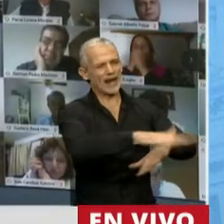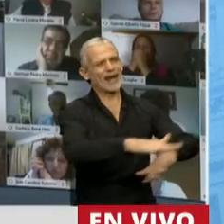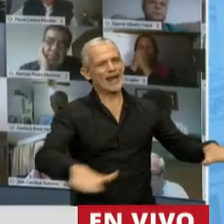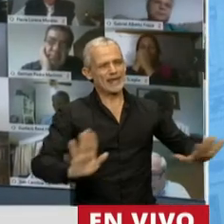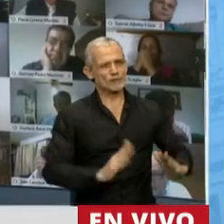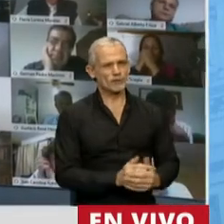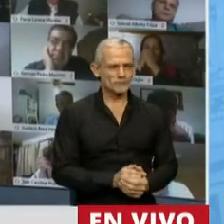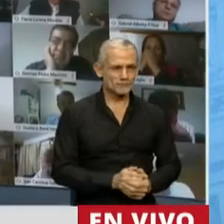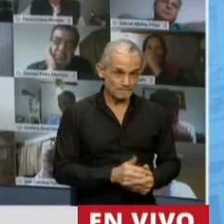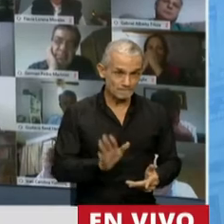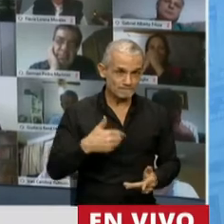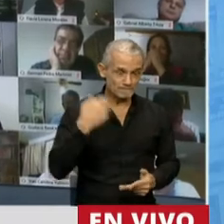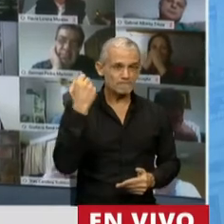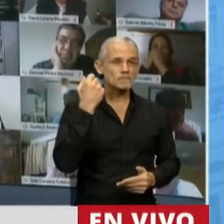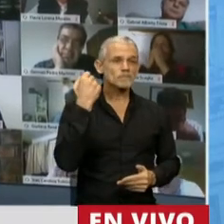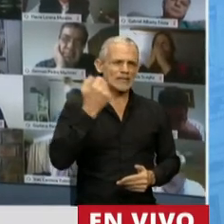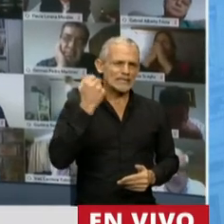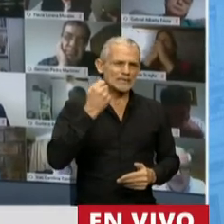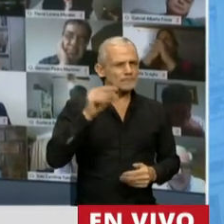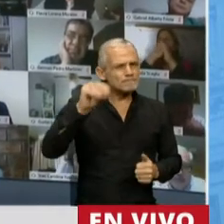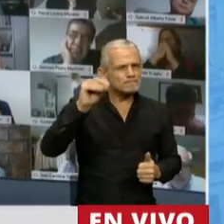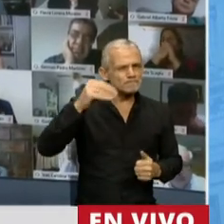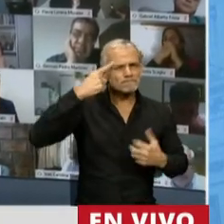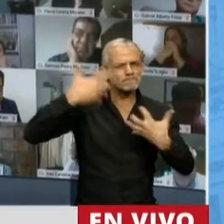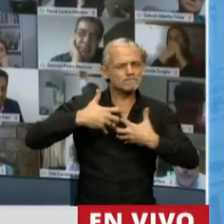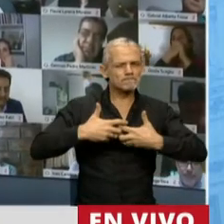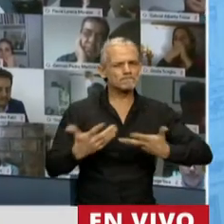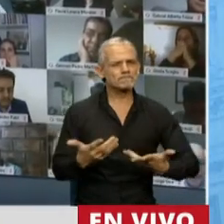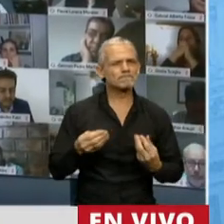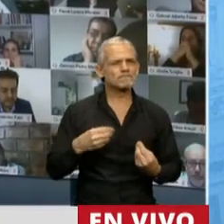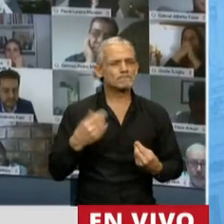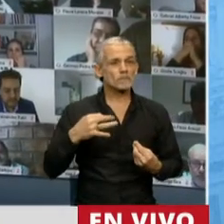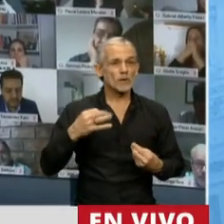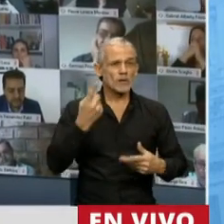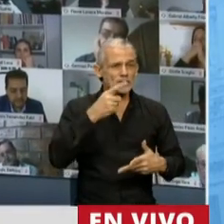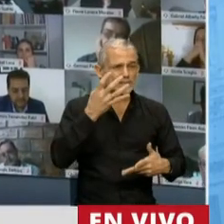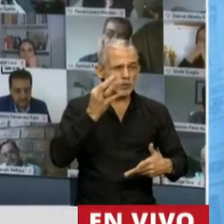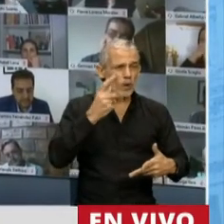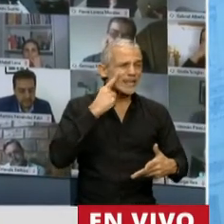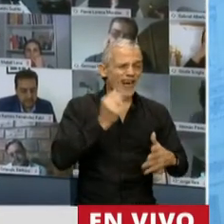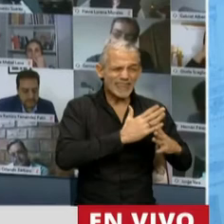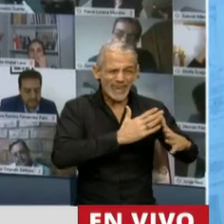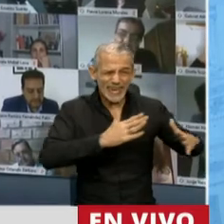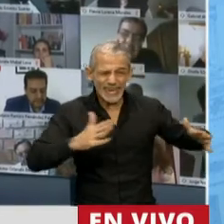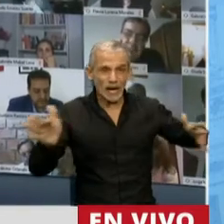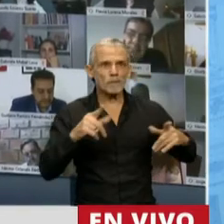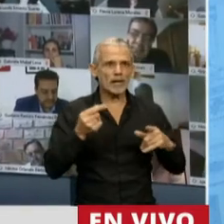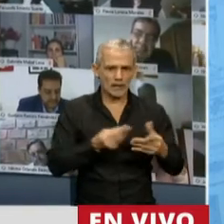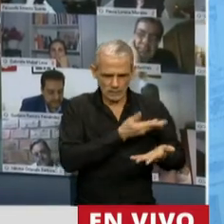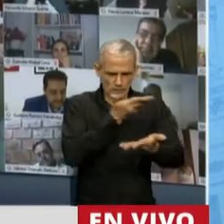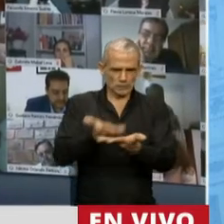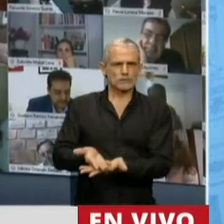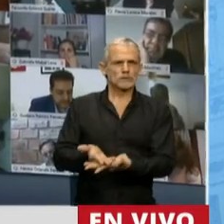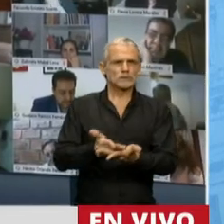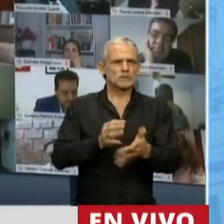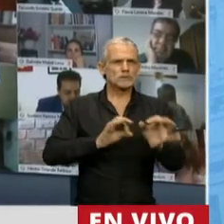Sin embargo, no puedo dejar de llamar a la reflexión y señalar que debieron pasar 140 días para traer a este recinto